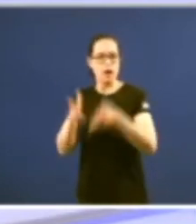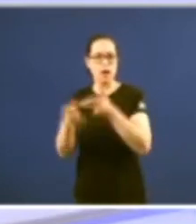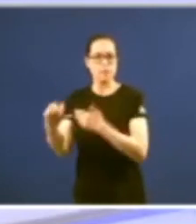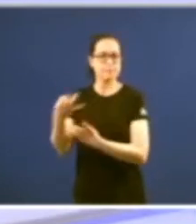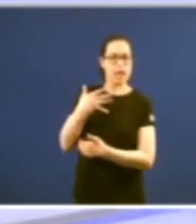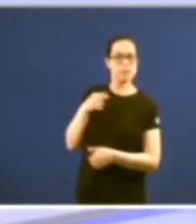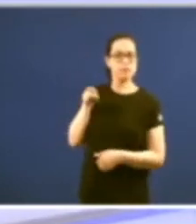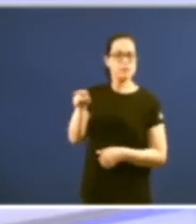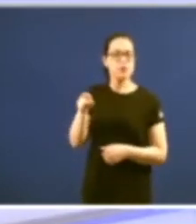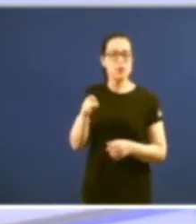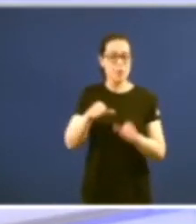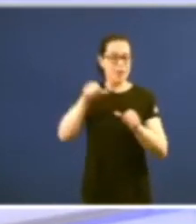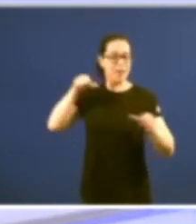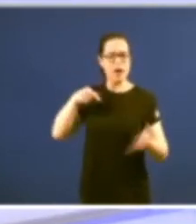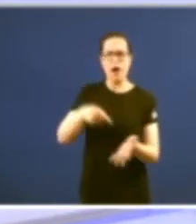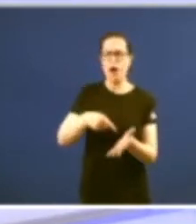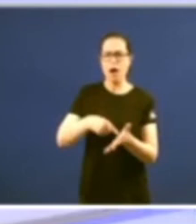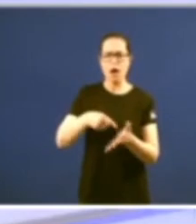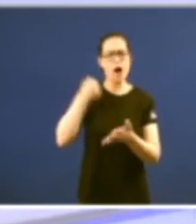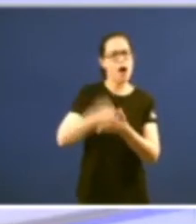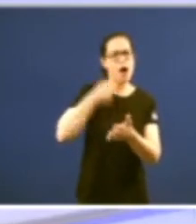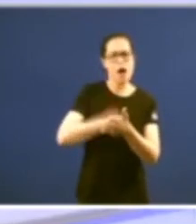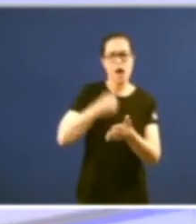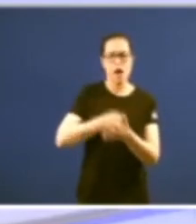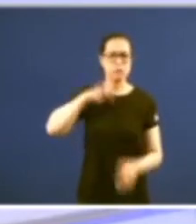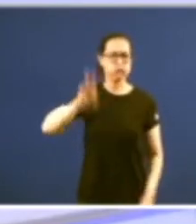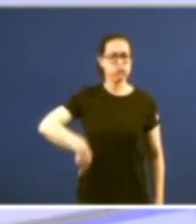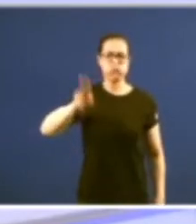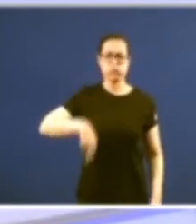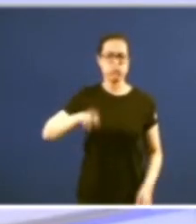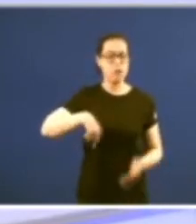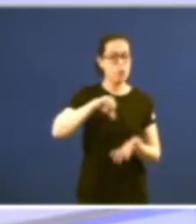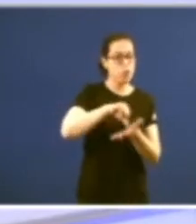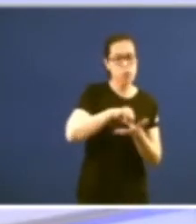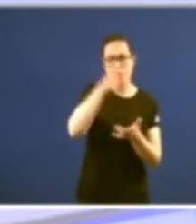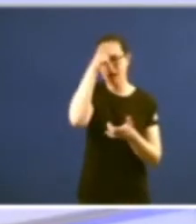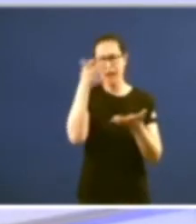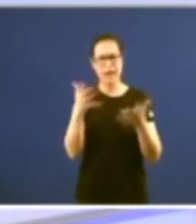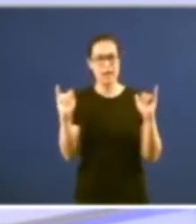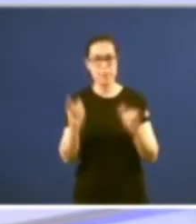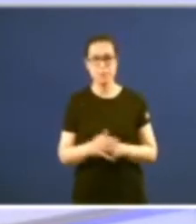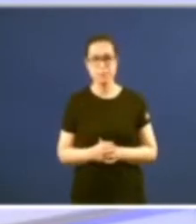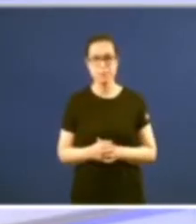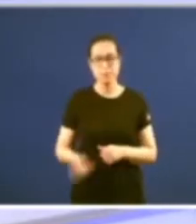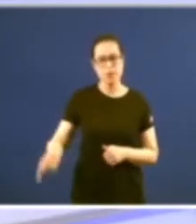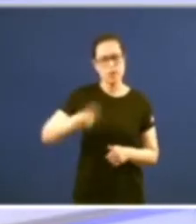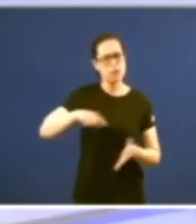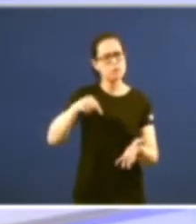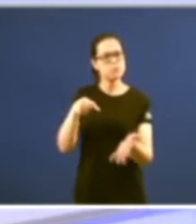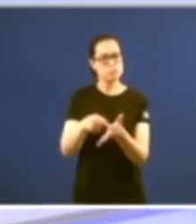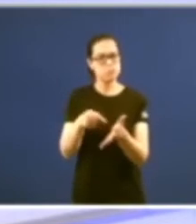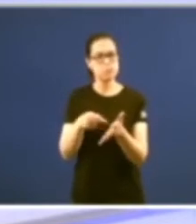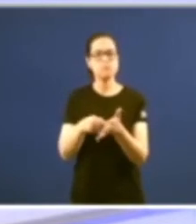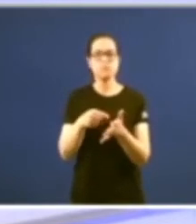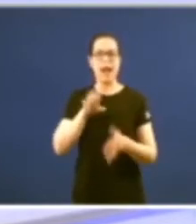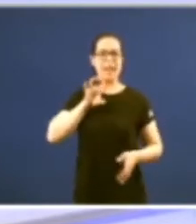escasamente reivindicativa na nosa terra tanto das grandes cidades como do rural A pesar da reclamada exixencia das nacionalidades